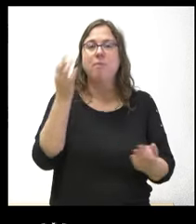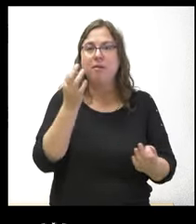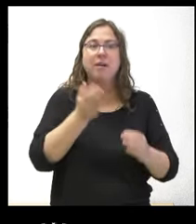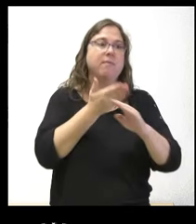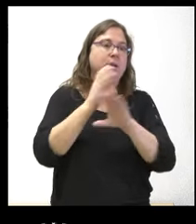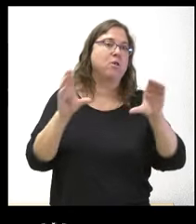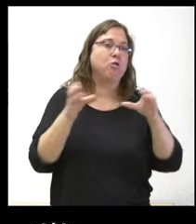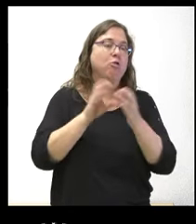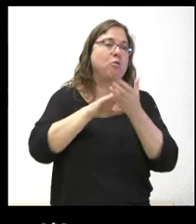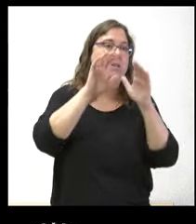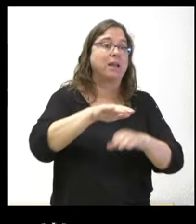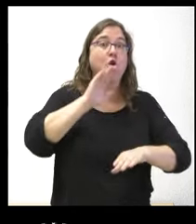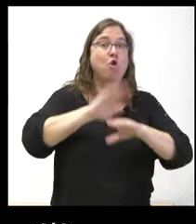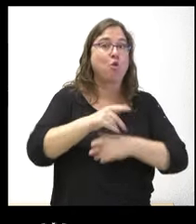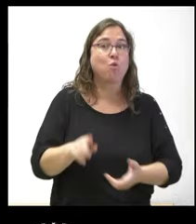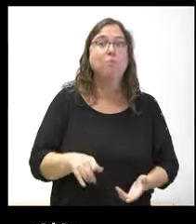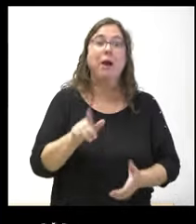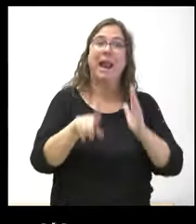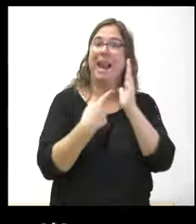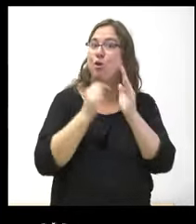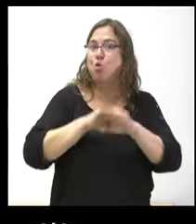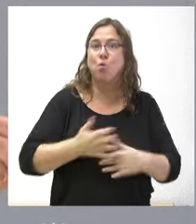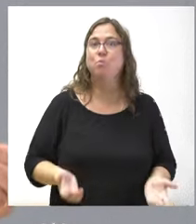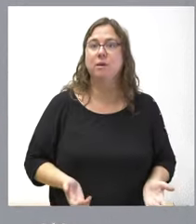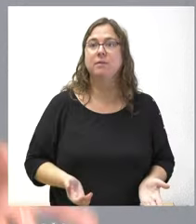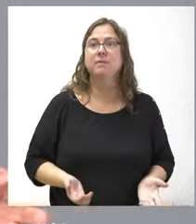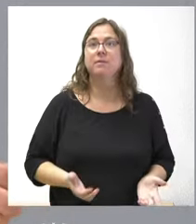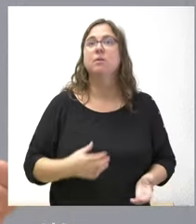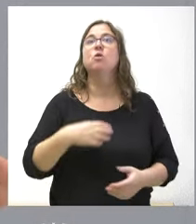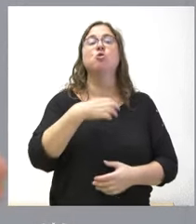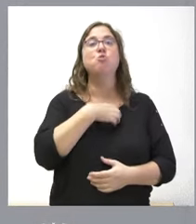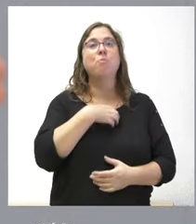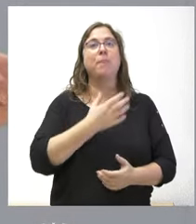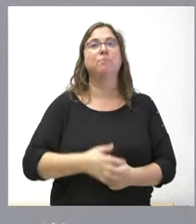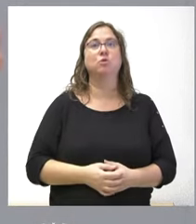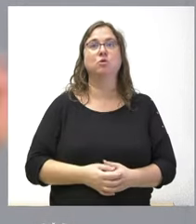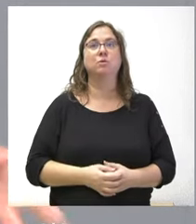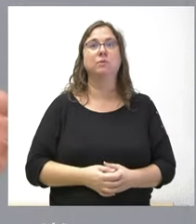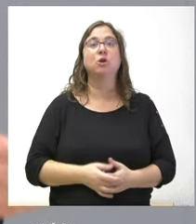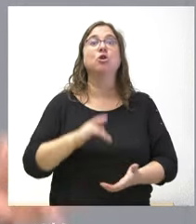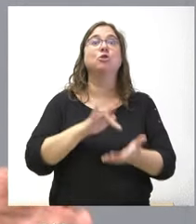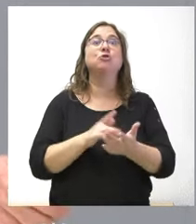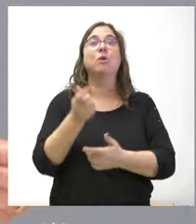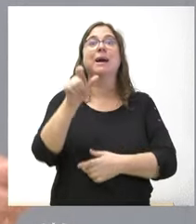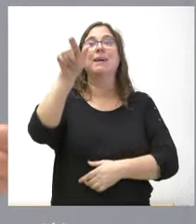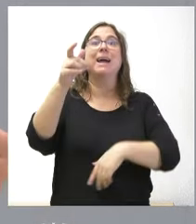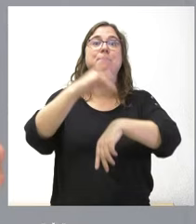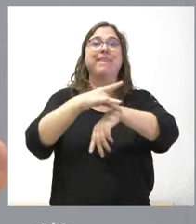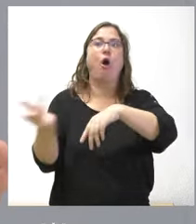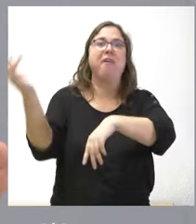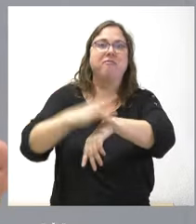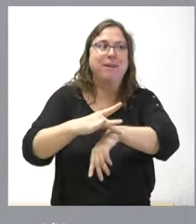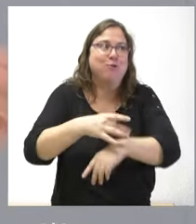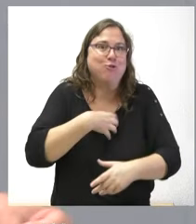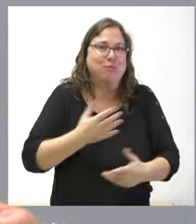Junta que no esté cumpliendo ahora sí una ley? nosotros no podremos evitar que haya un médico que se ponga enfermo o